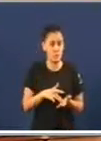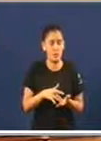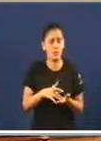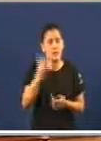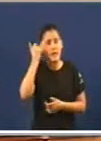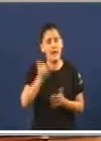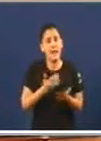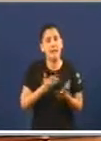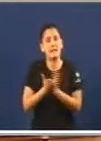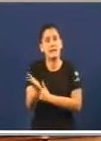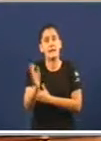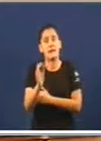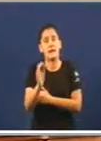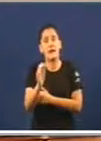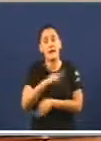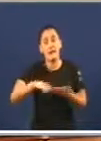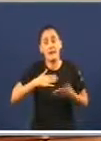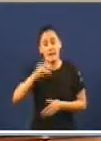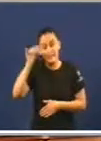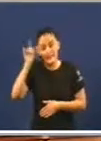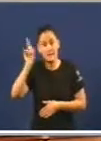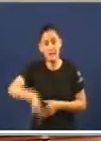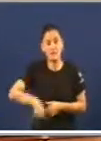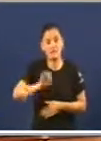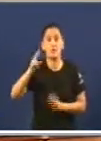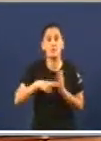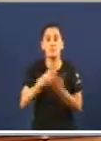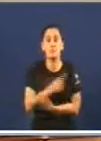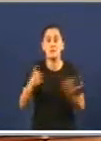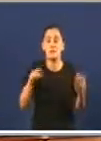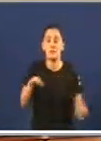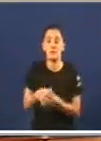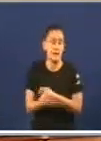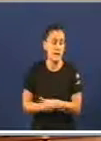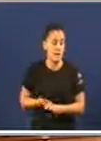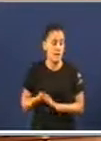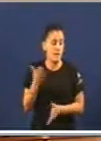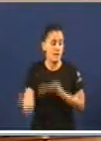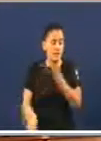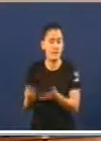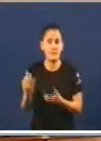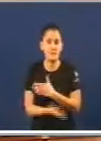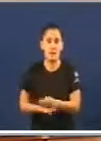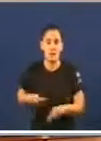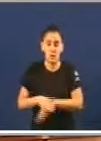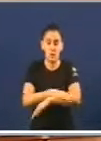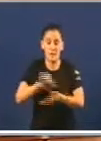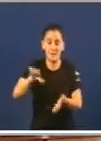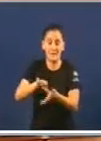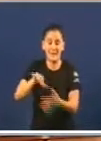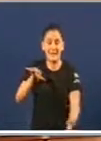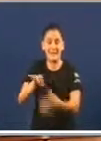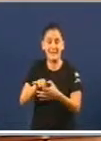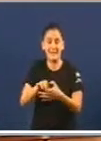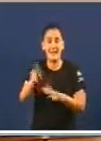Alternativa Galega de Esquerda na pasada legislatura. Ou en 2016 sobre as demandas que debe realizar o Goberno Central en relación co